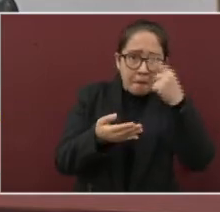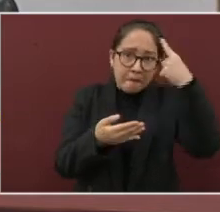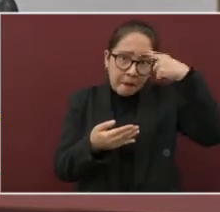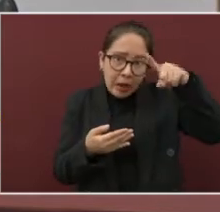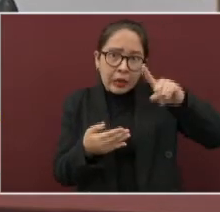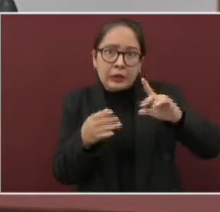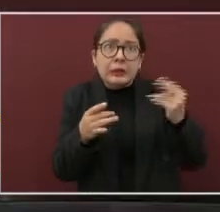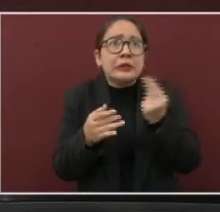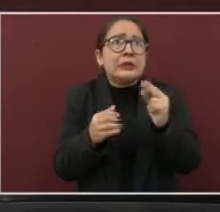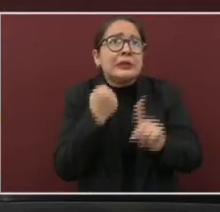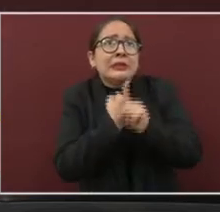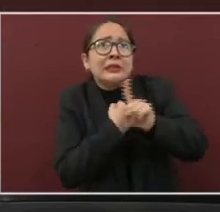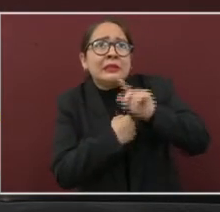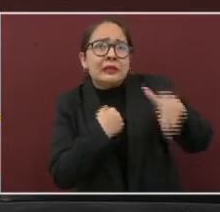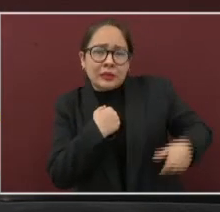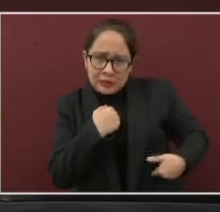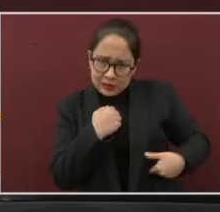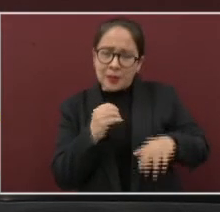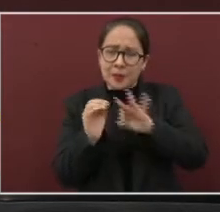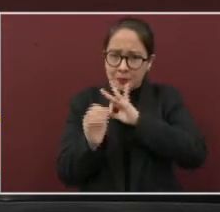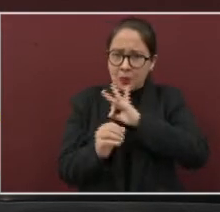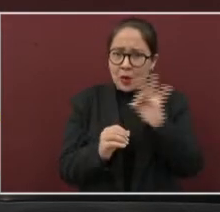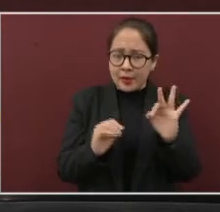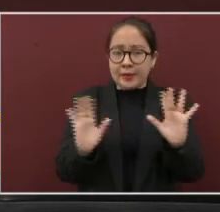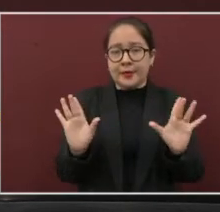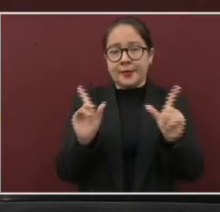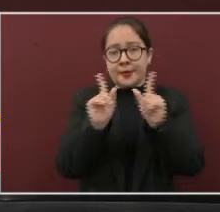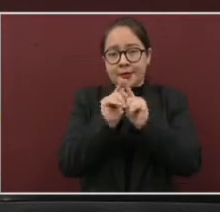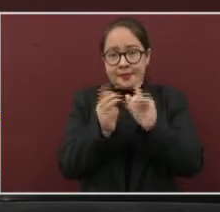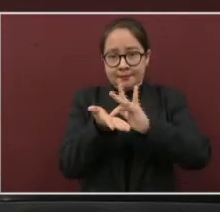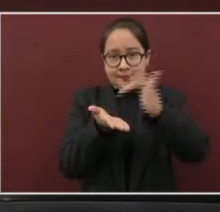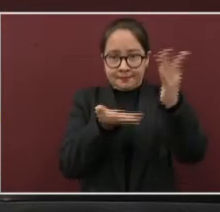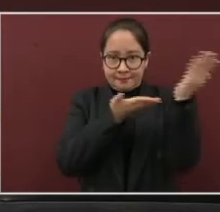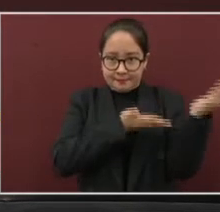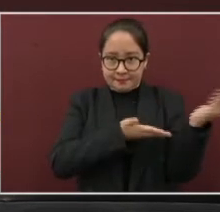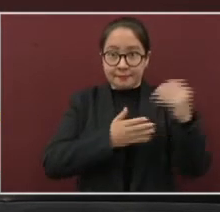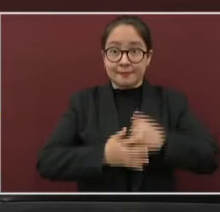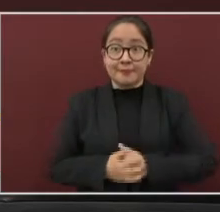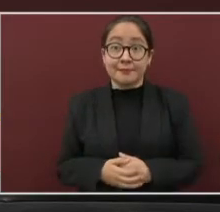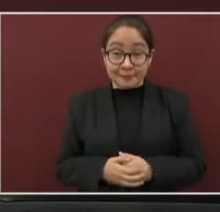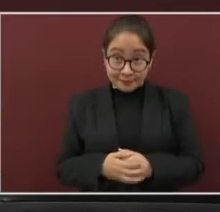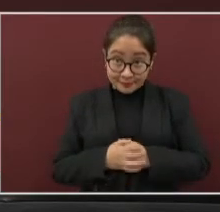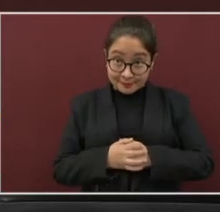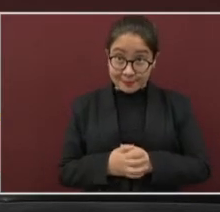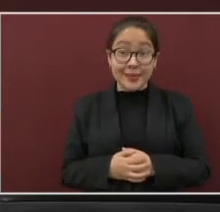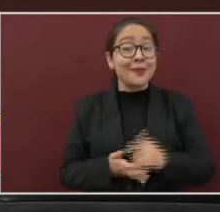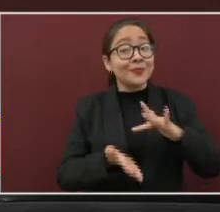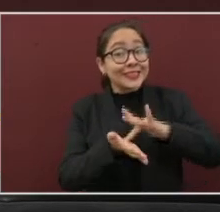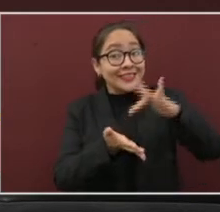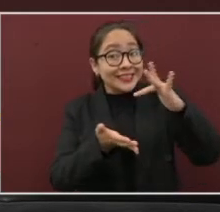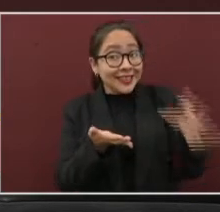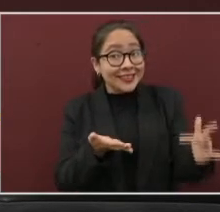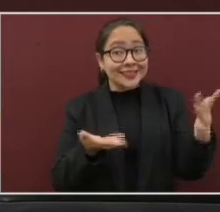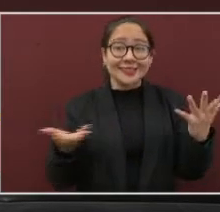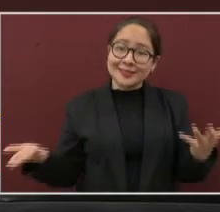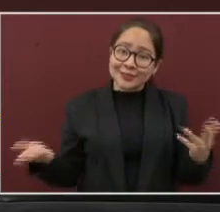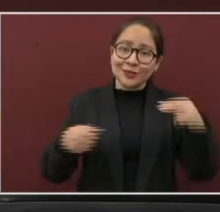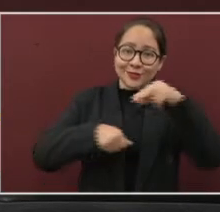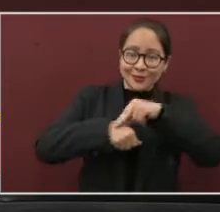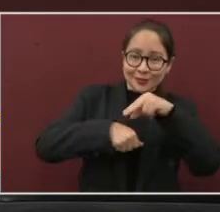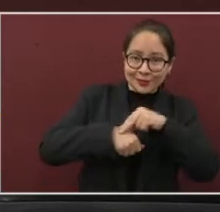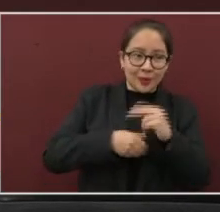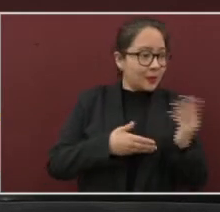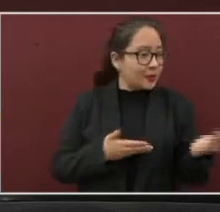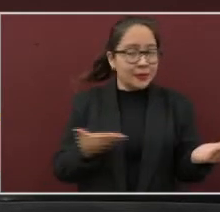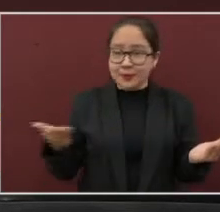caso de emergencias. Gracias por el espacio. Paso la voz al secretario de Salud. Muchísimas gracias, doctora. Muchas